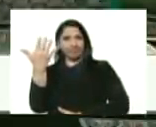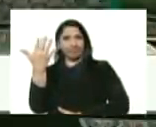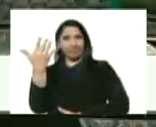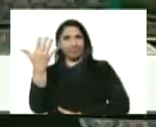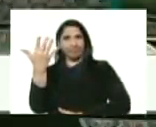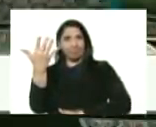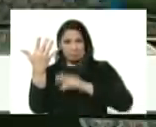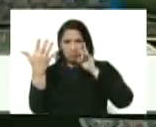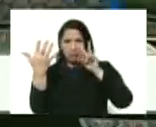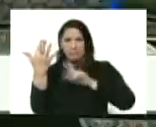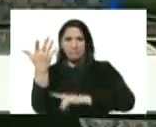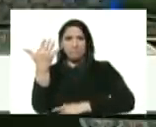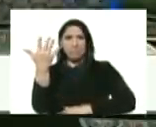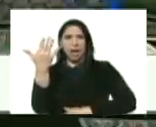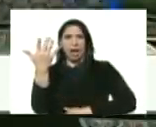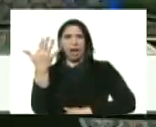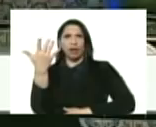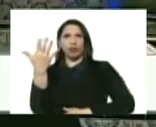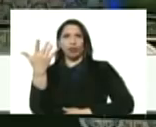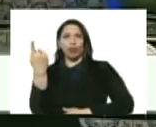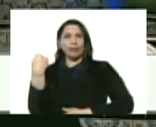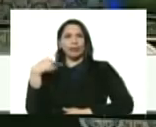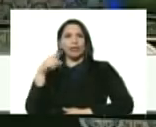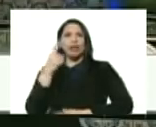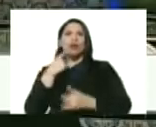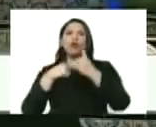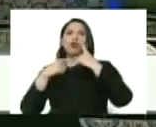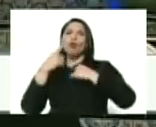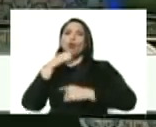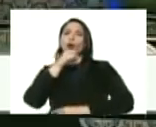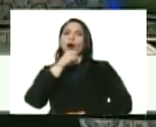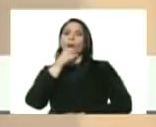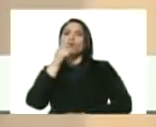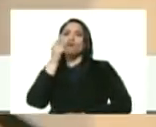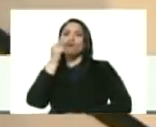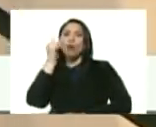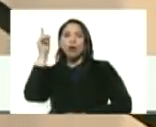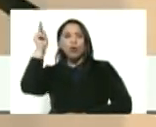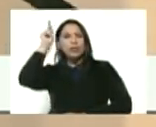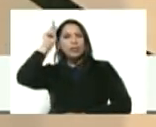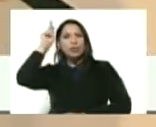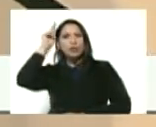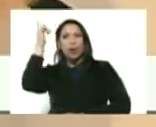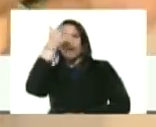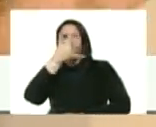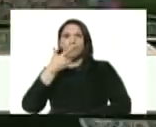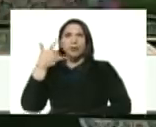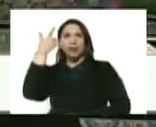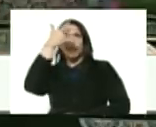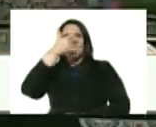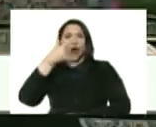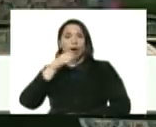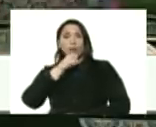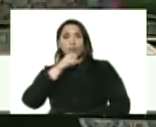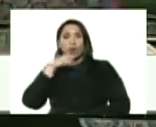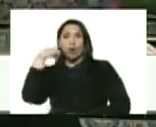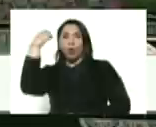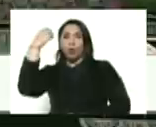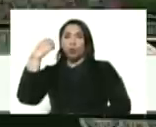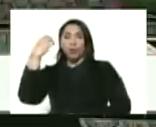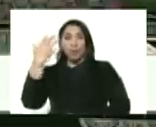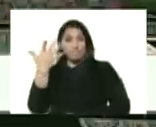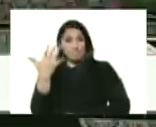mano mestiza que tiene el color de mis abuelos indios africanos de mis abuelos europeos esta mano